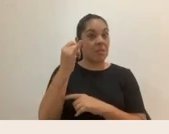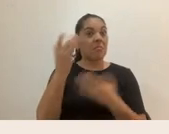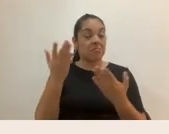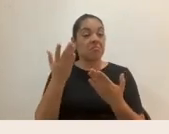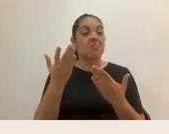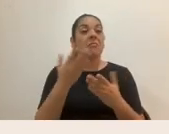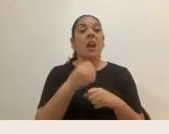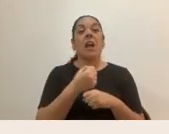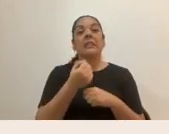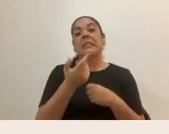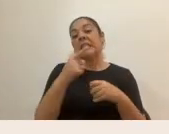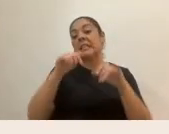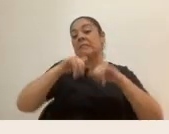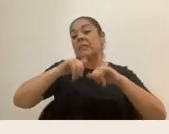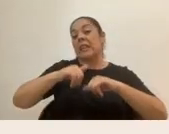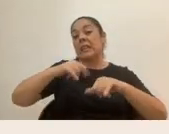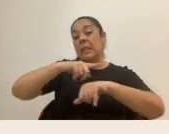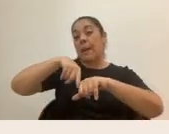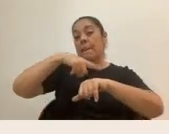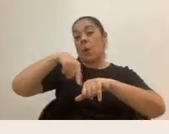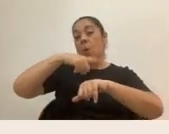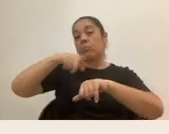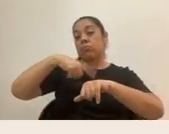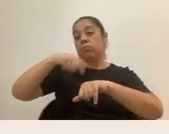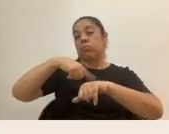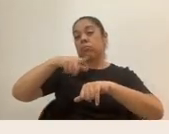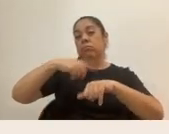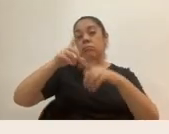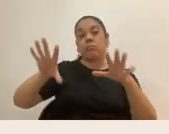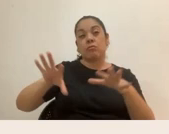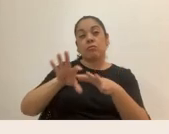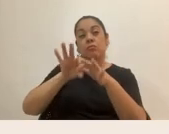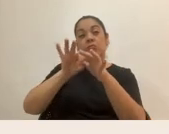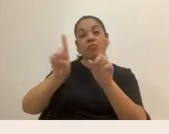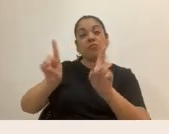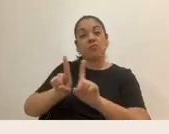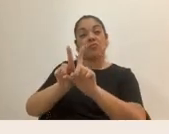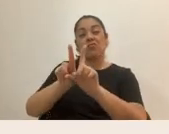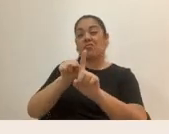veces manteniendo en el tiempo vínculos que son muy inadecuados.